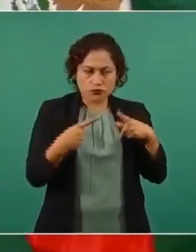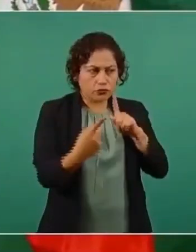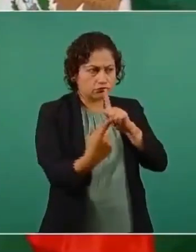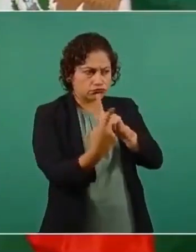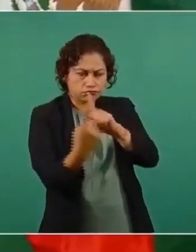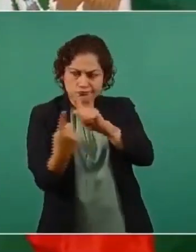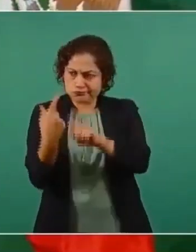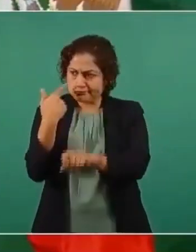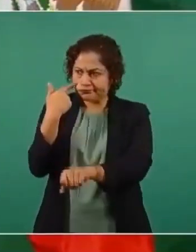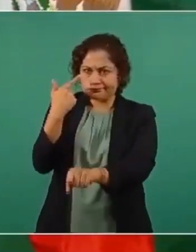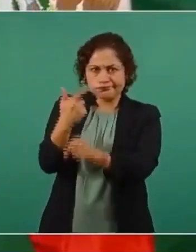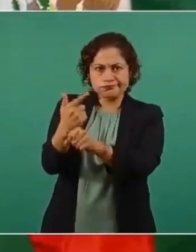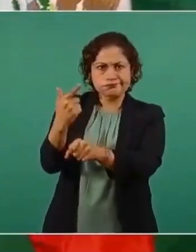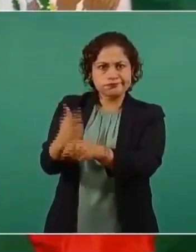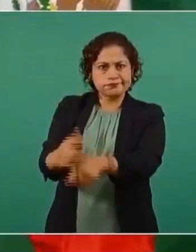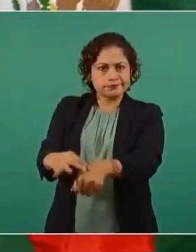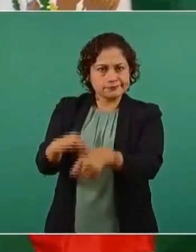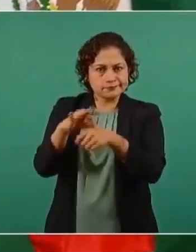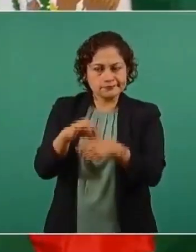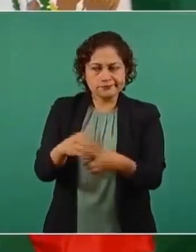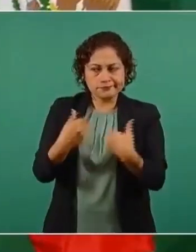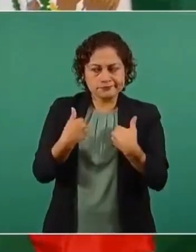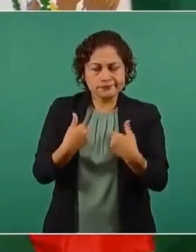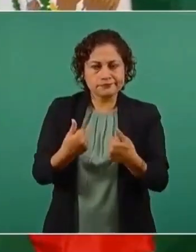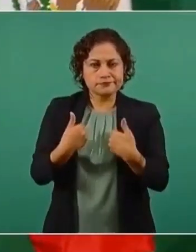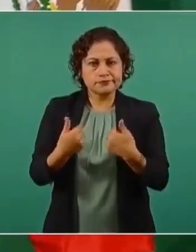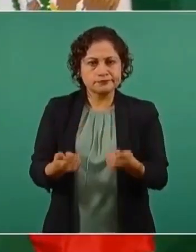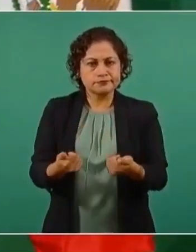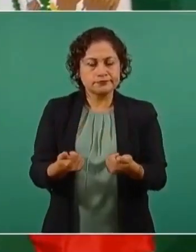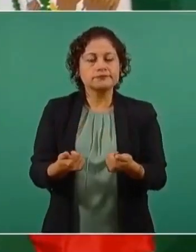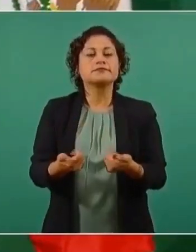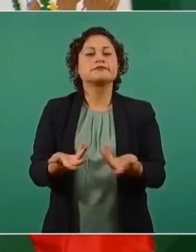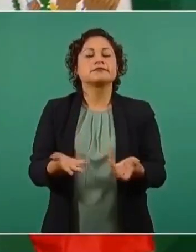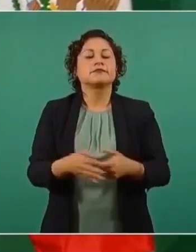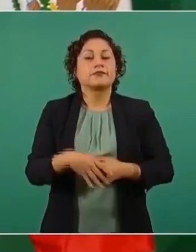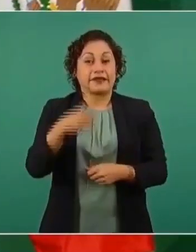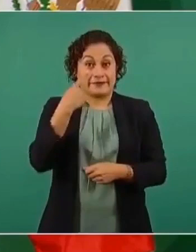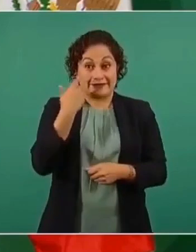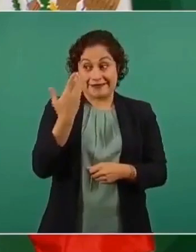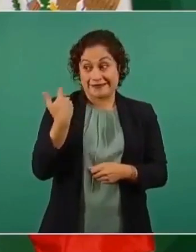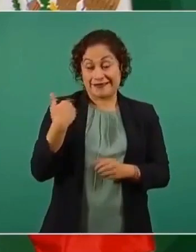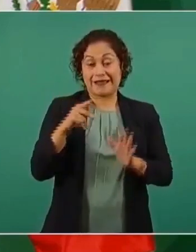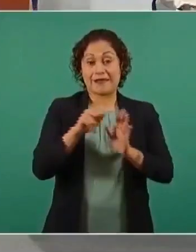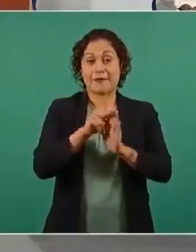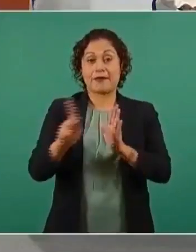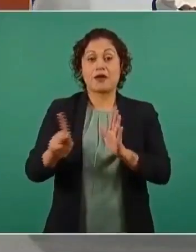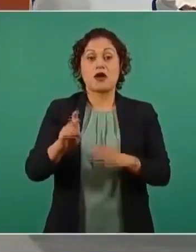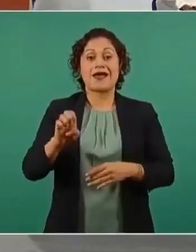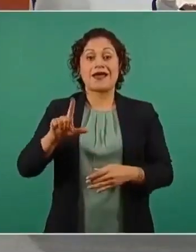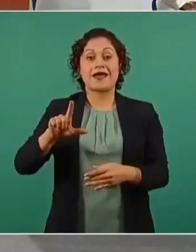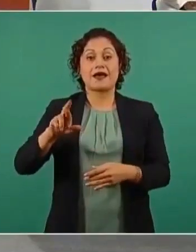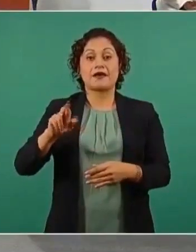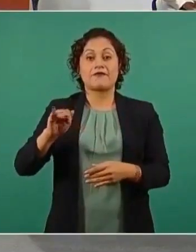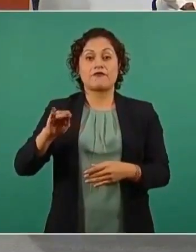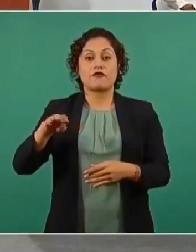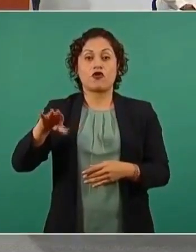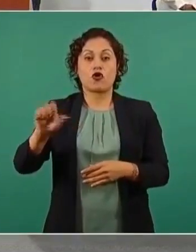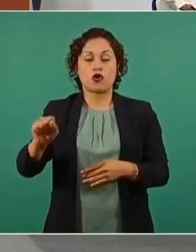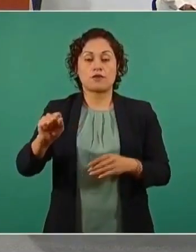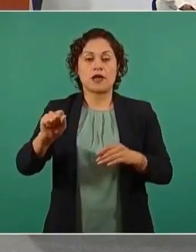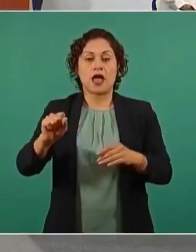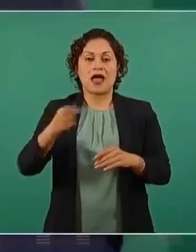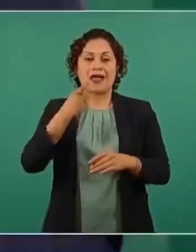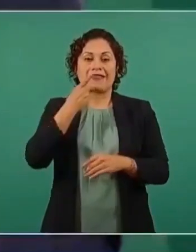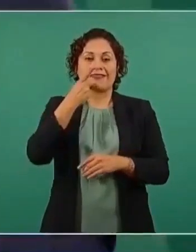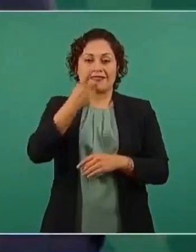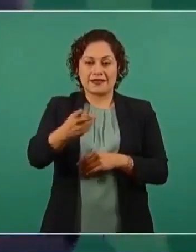El Reforma hace unos días saca de recibir una cachetada